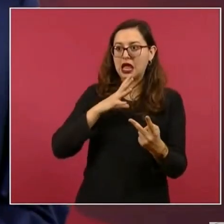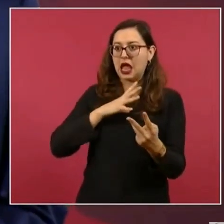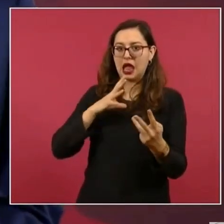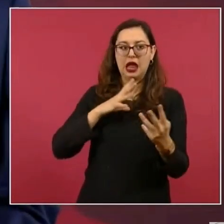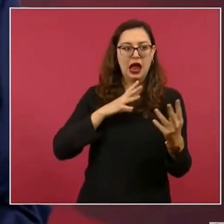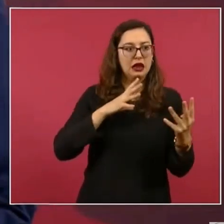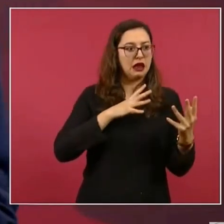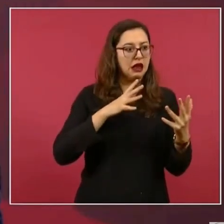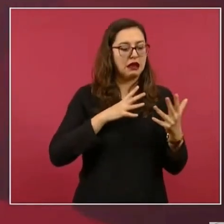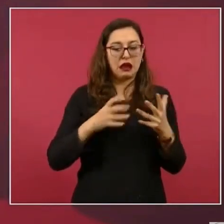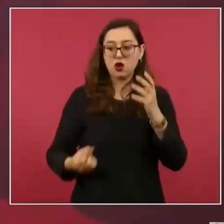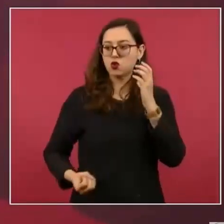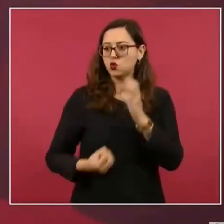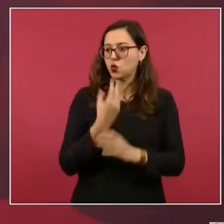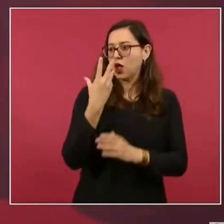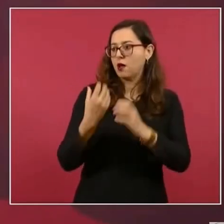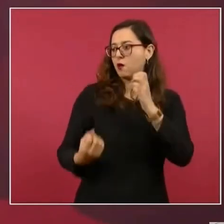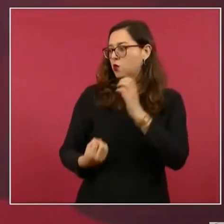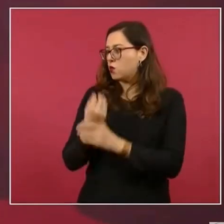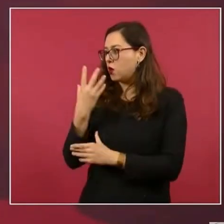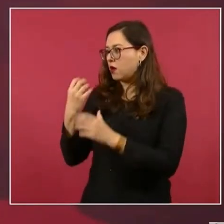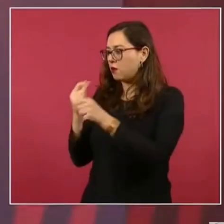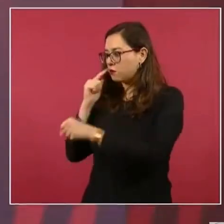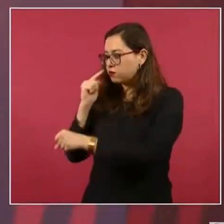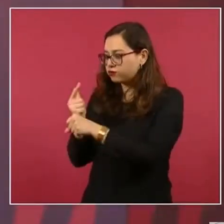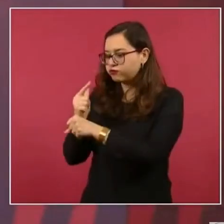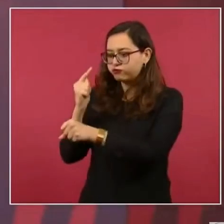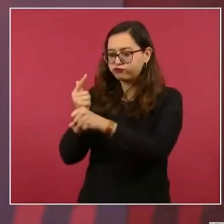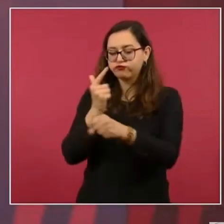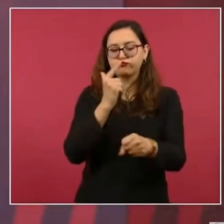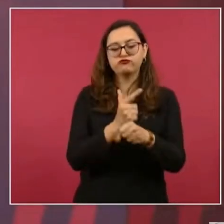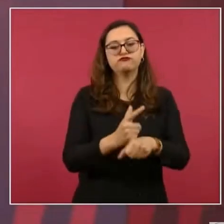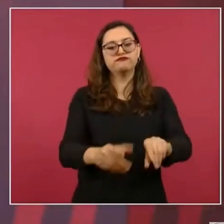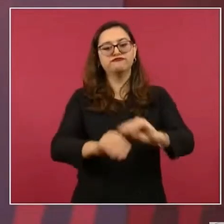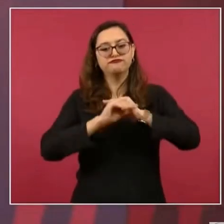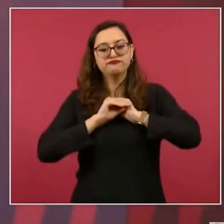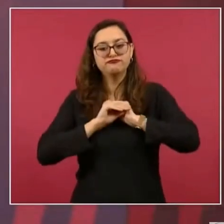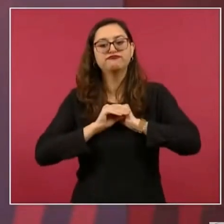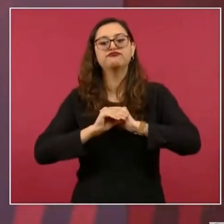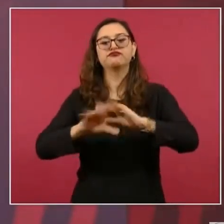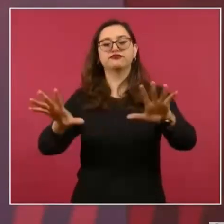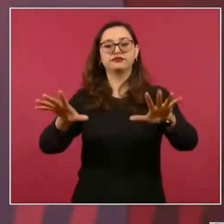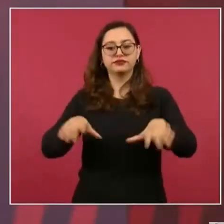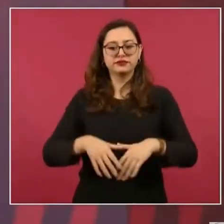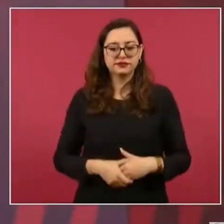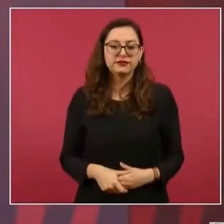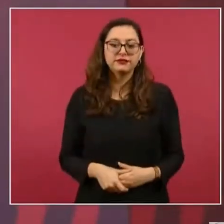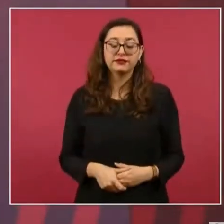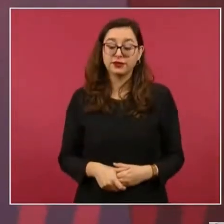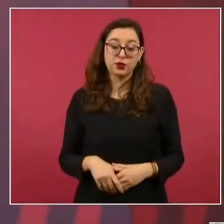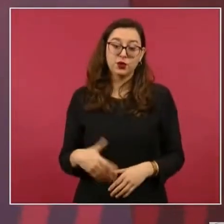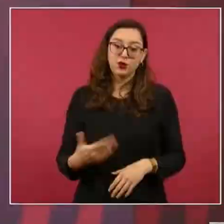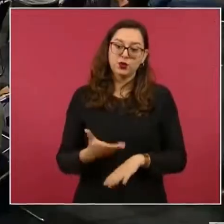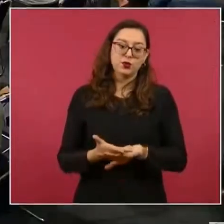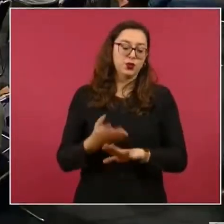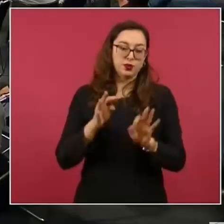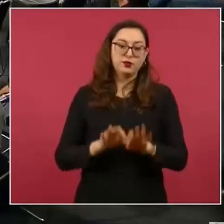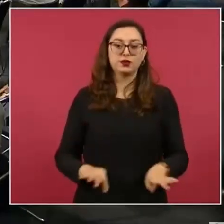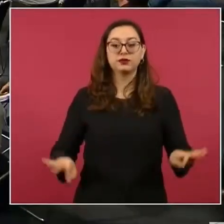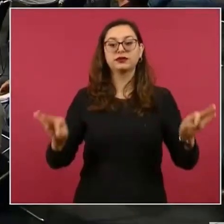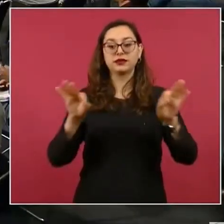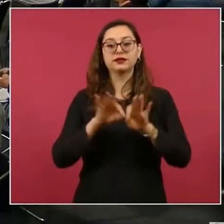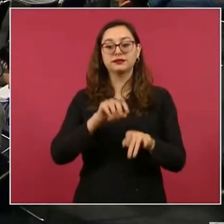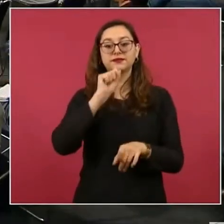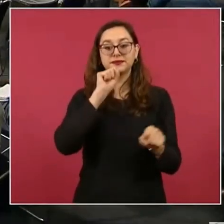descubrimientos que se han logrado, que también son muy importantes. Y